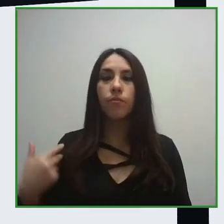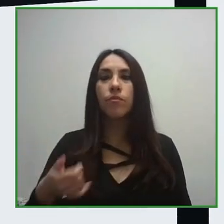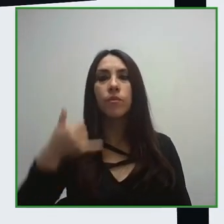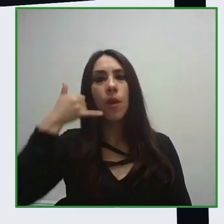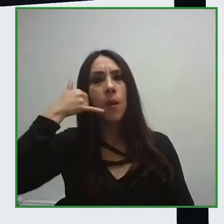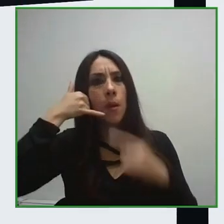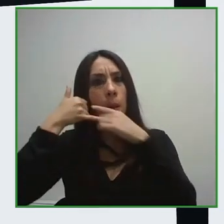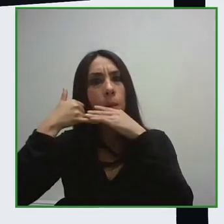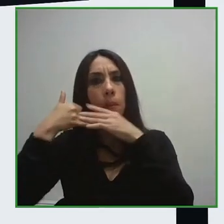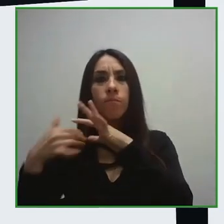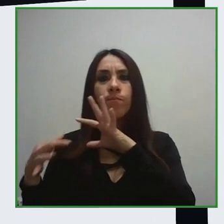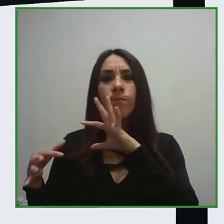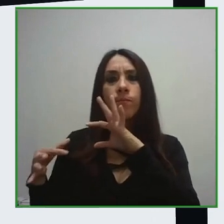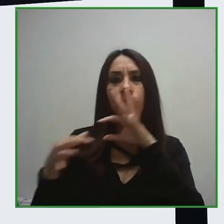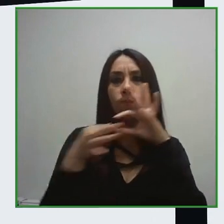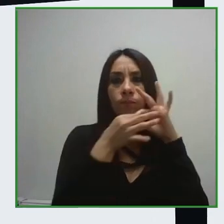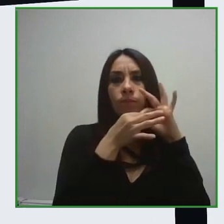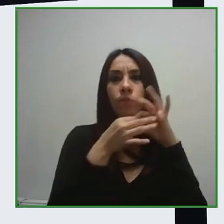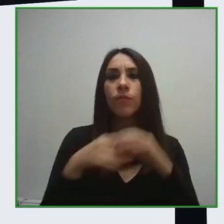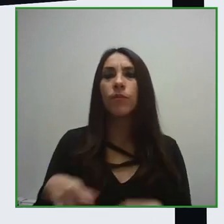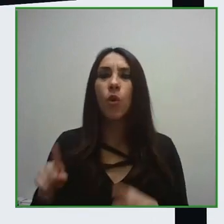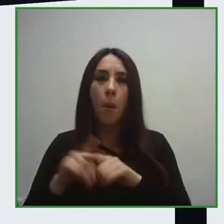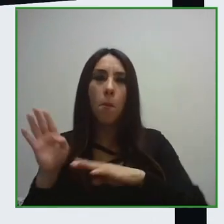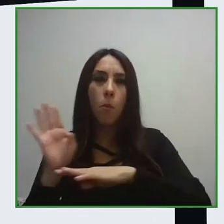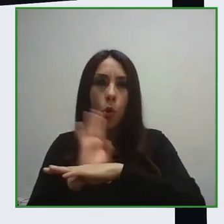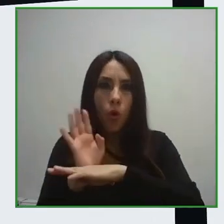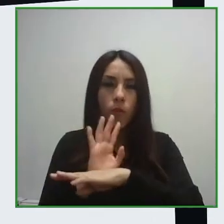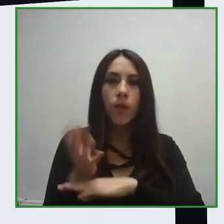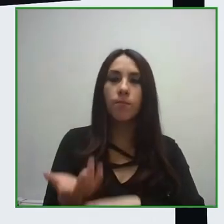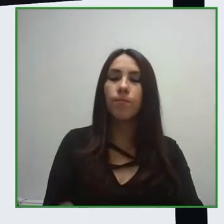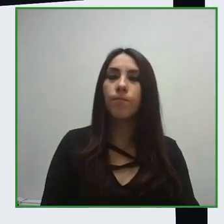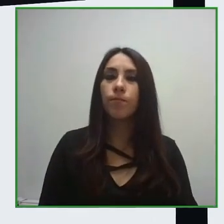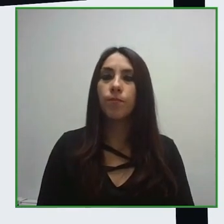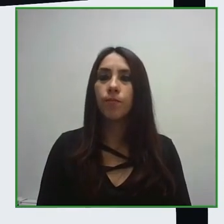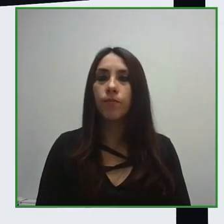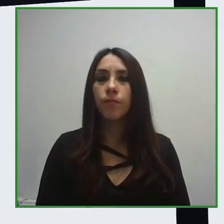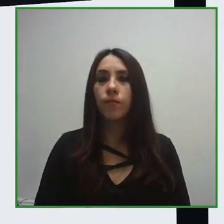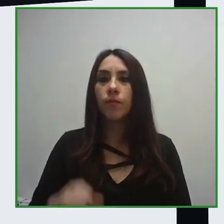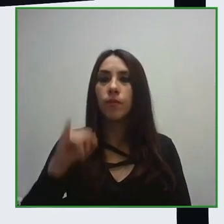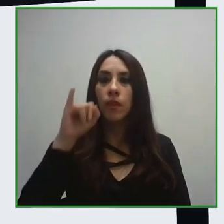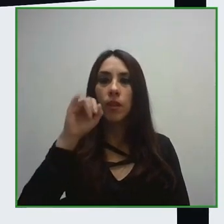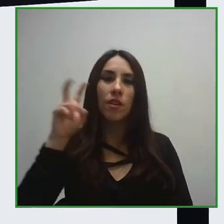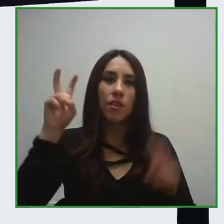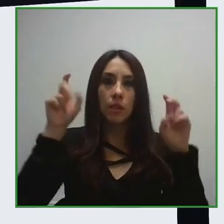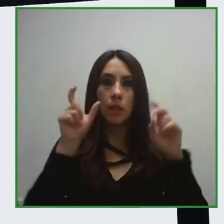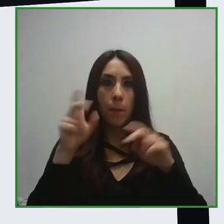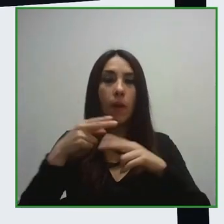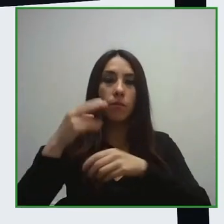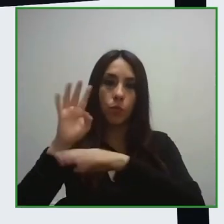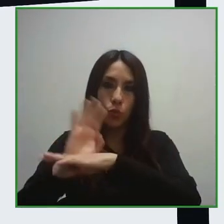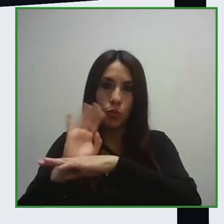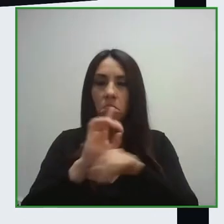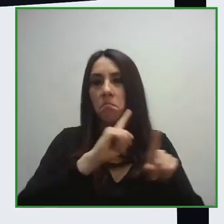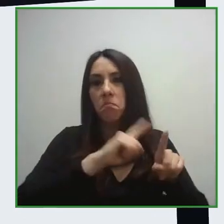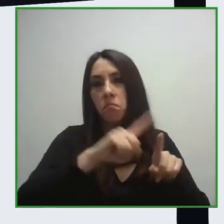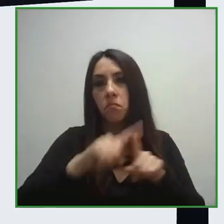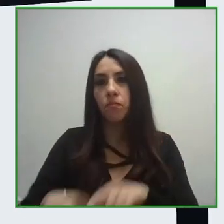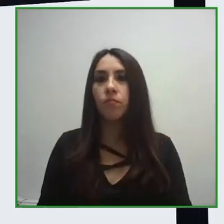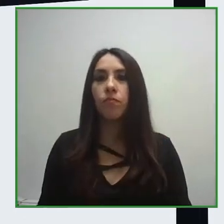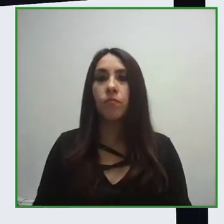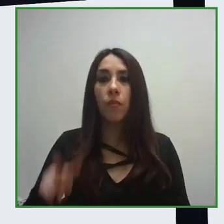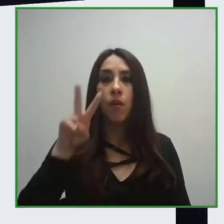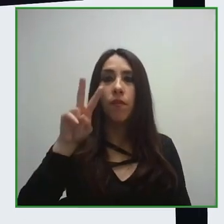acompaña Stéphane Leblois, representante de Valuable 500, la iniciativa que busca promover la inclusión a nivel